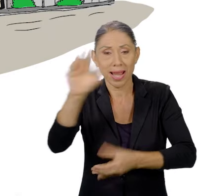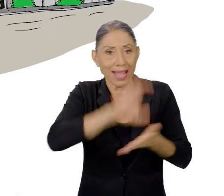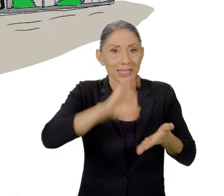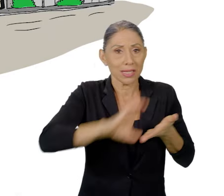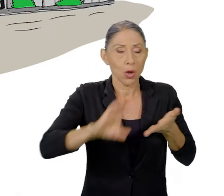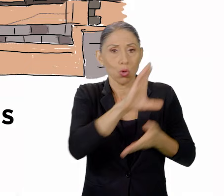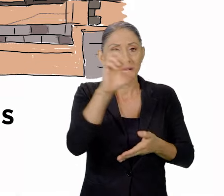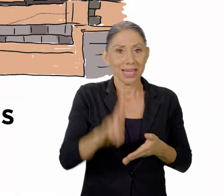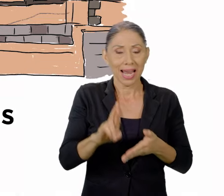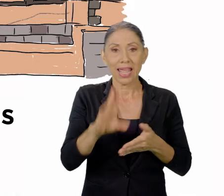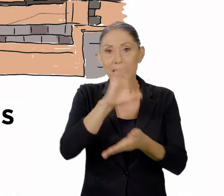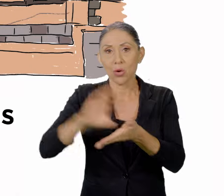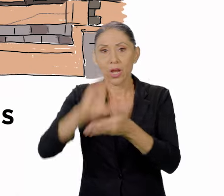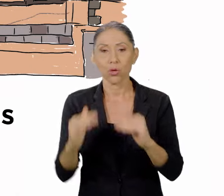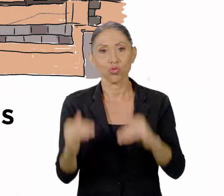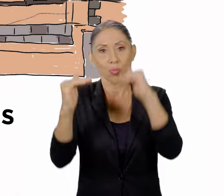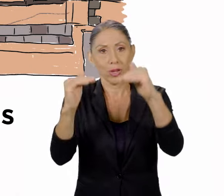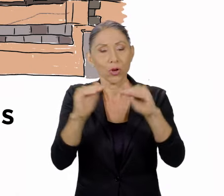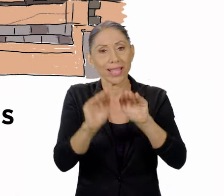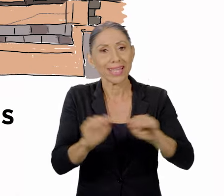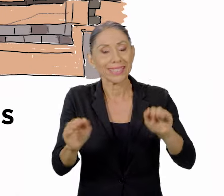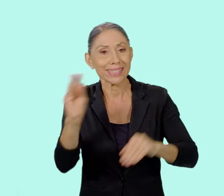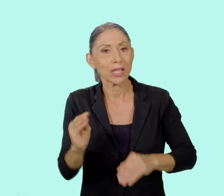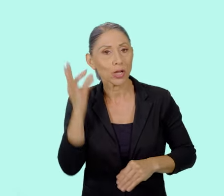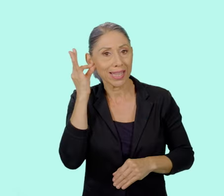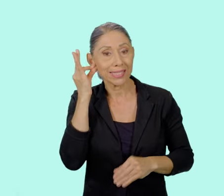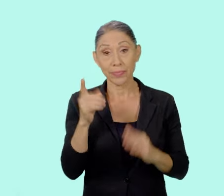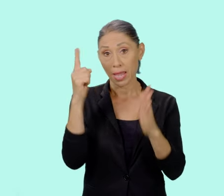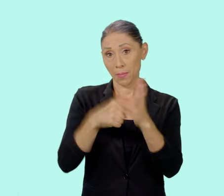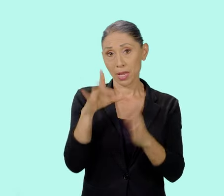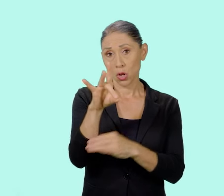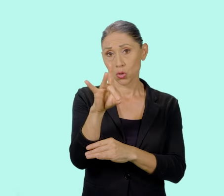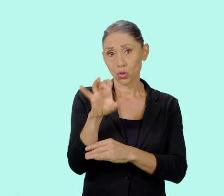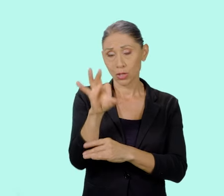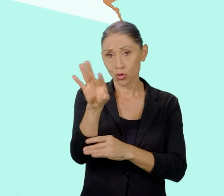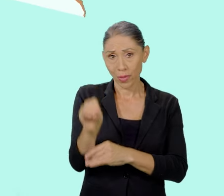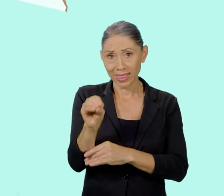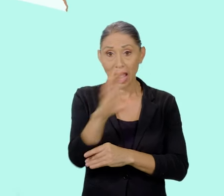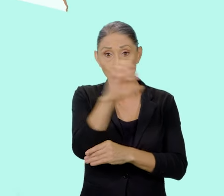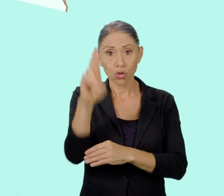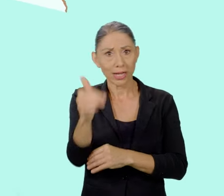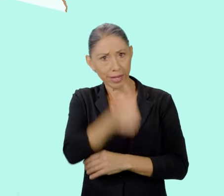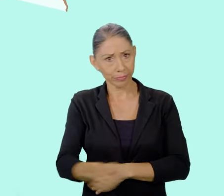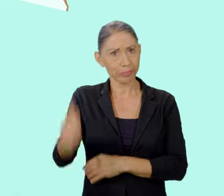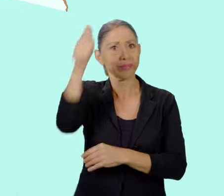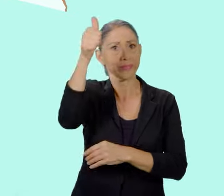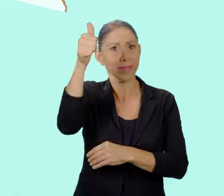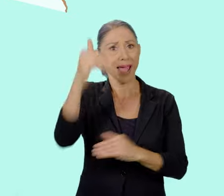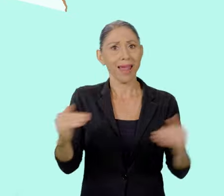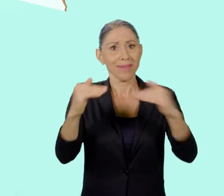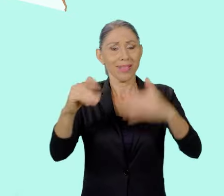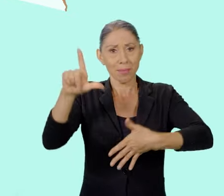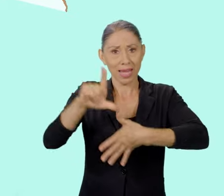el Liceo de Costa Rica y el Colegio Superior de Señoritas. Para 1890, Costa Rica encabezaba los países de América